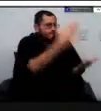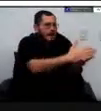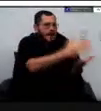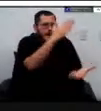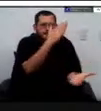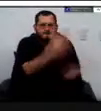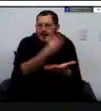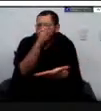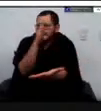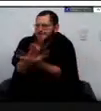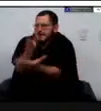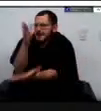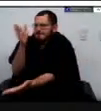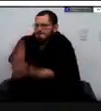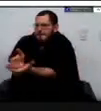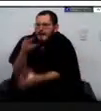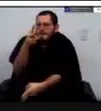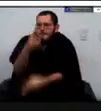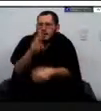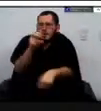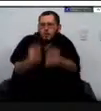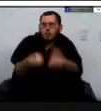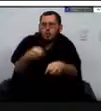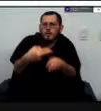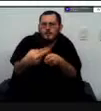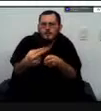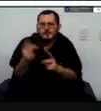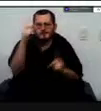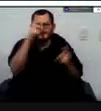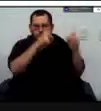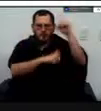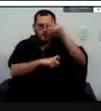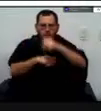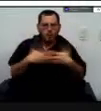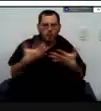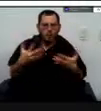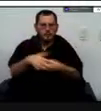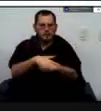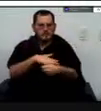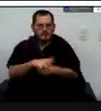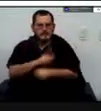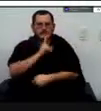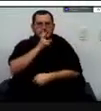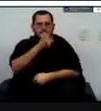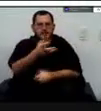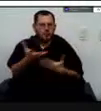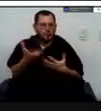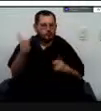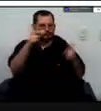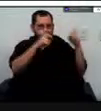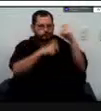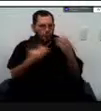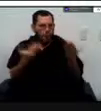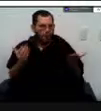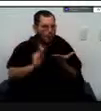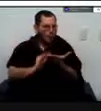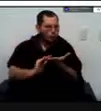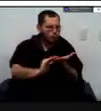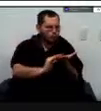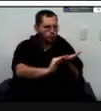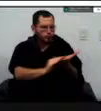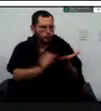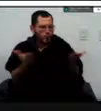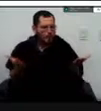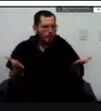ejercicio de priorización de esos sitios teniendo en cuenta que nos afectaba que nos afectaba comunidad